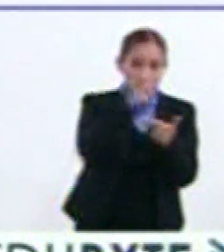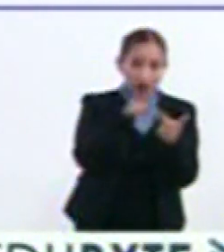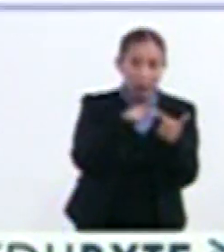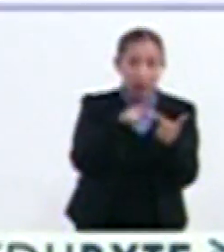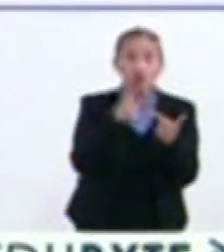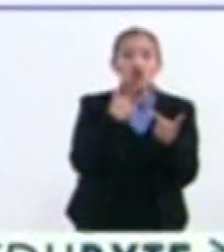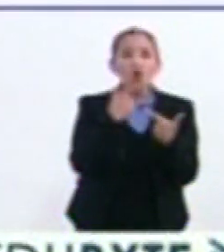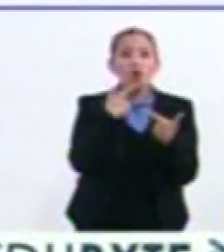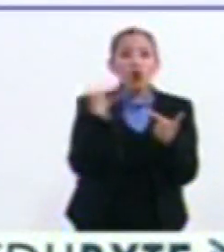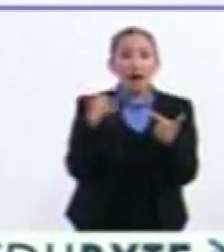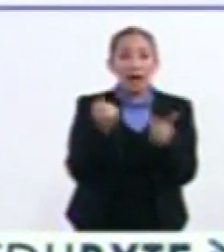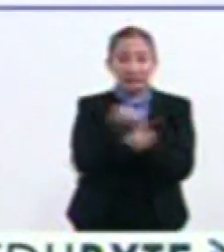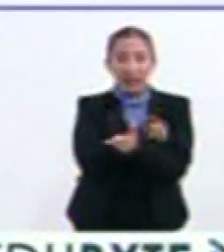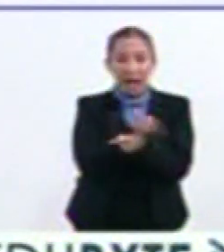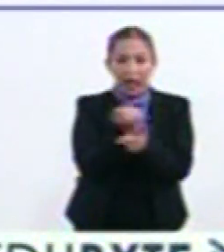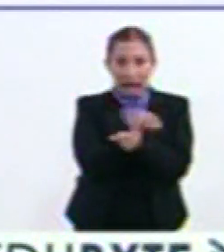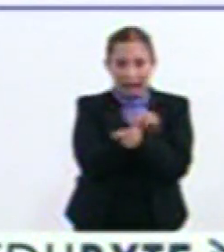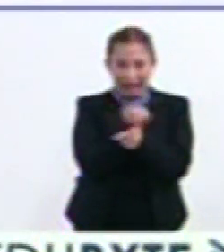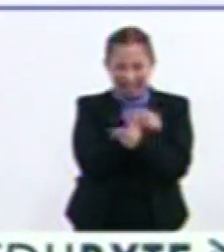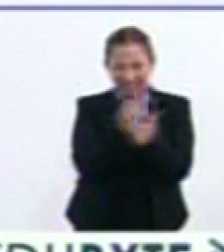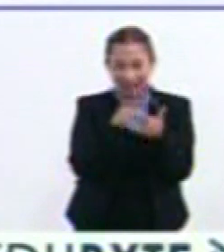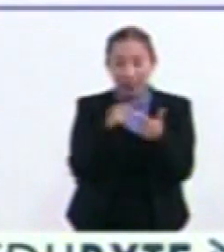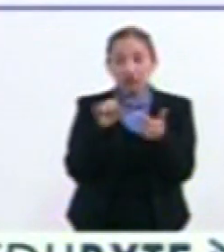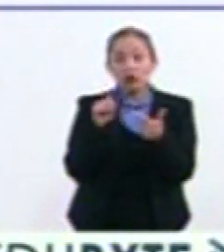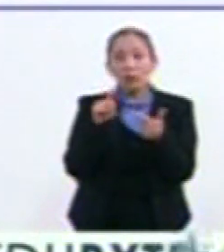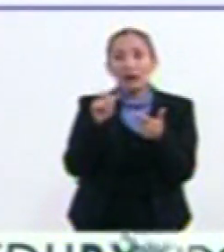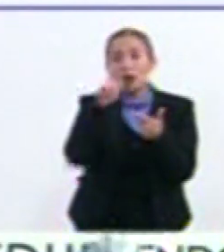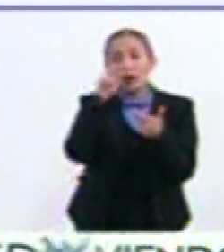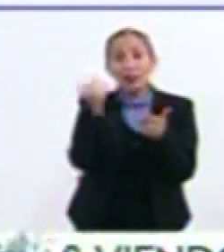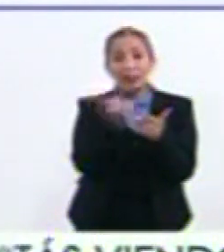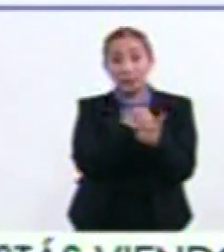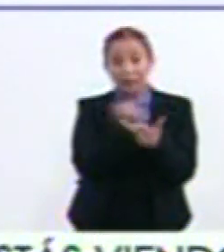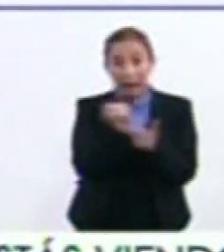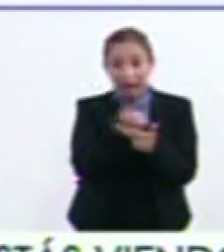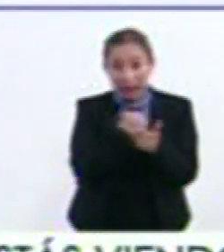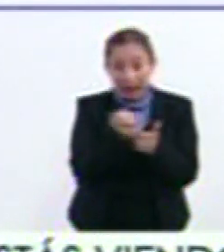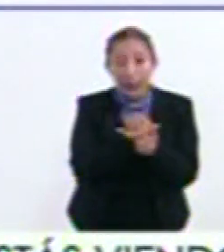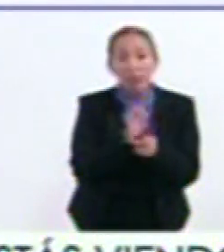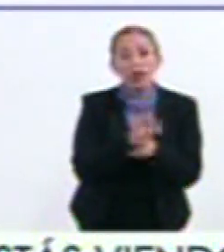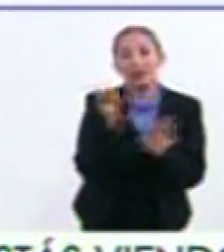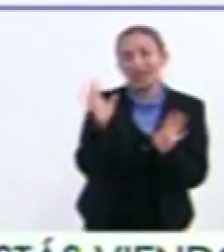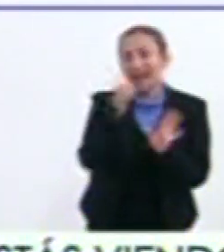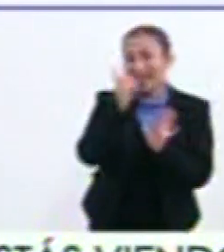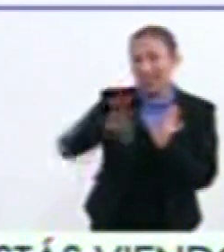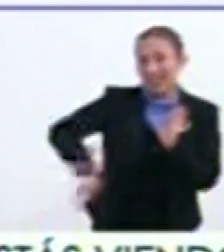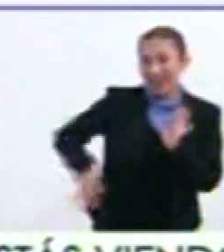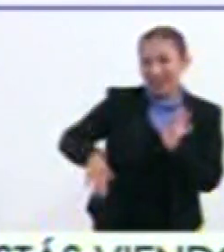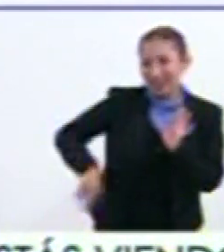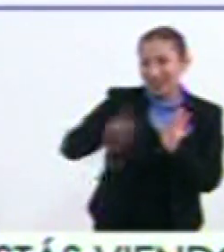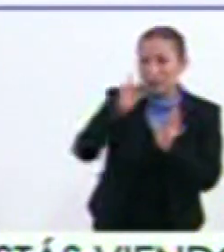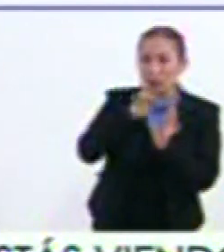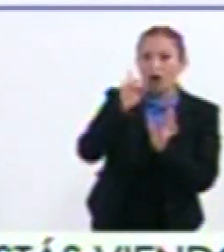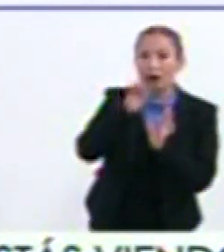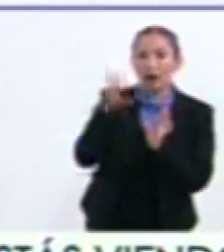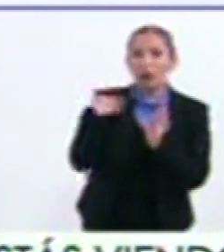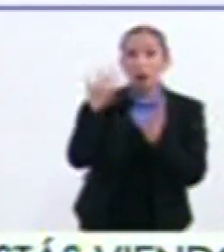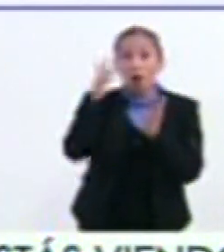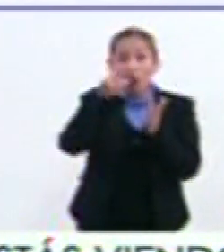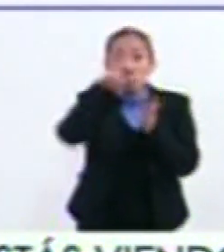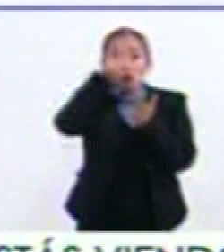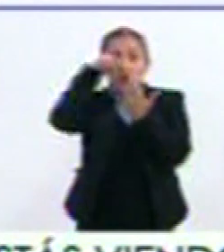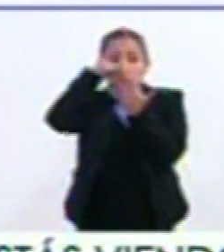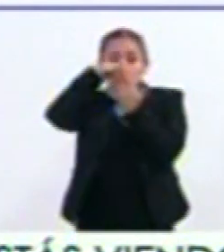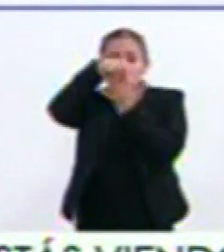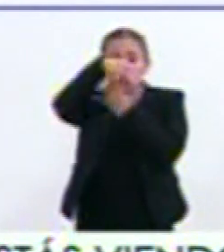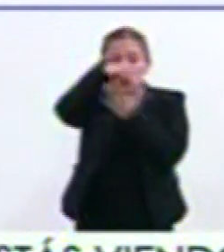Lo de rojo le ponen de sangre Entonces la superluna de sangre Por lo que ya comentaba en la cápsula La descomposición de la